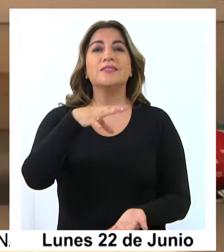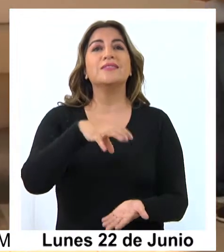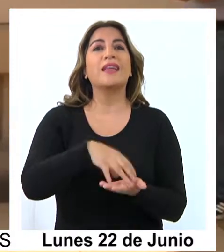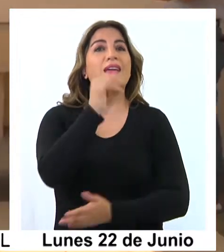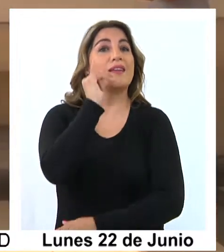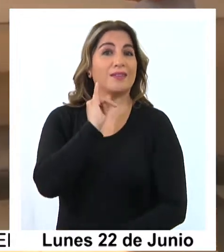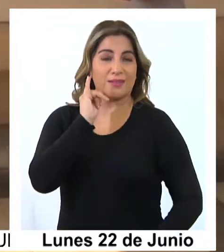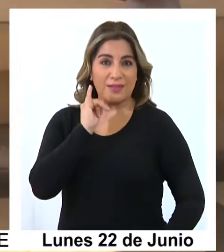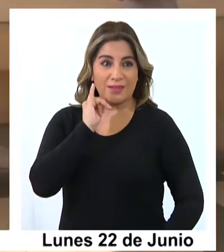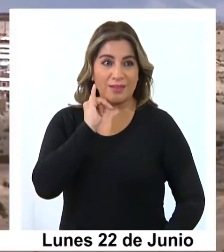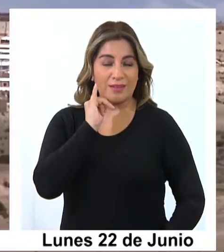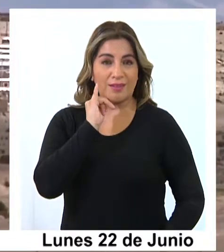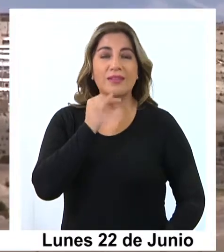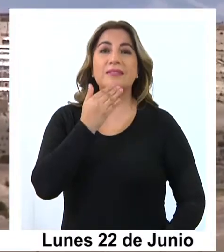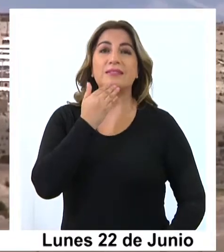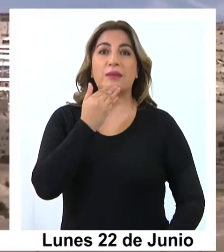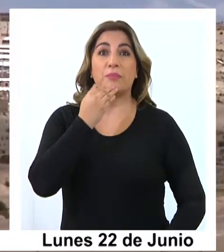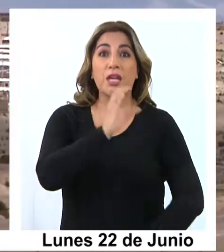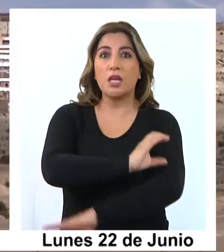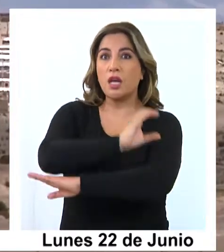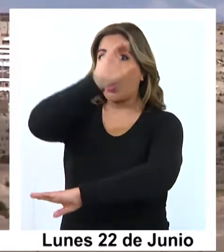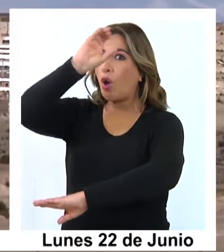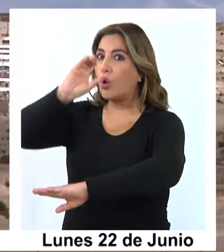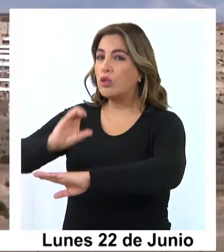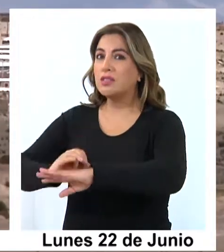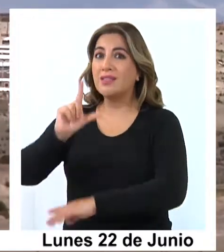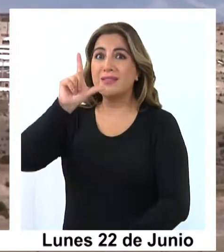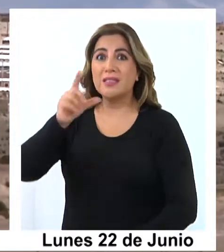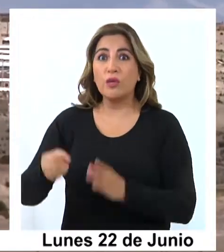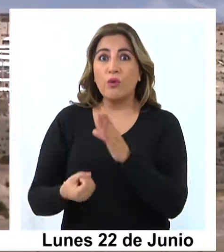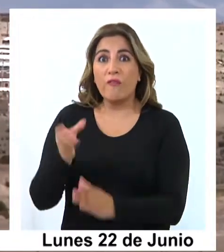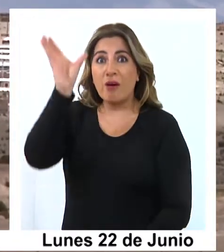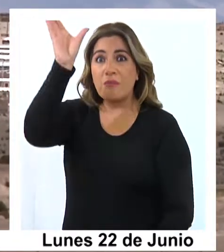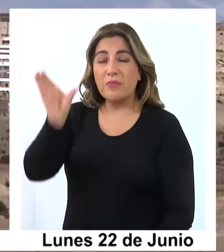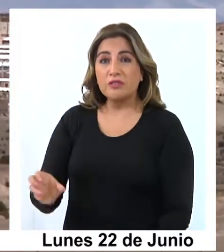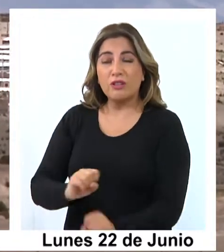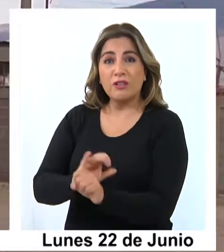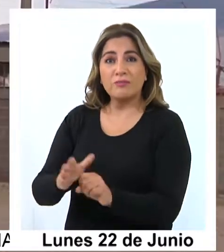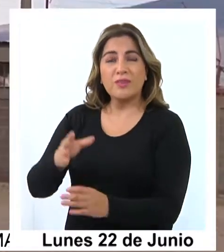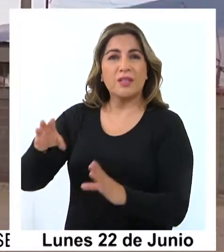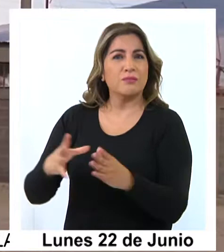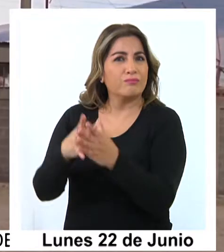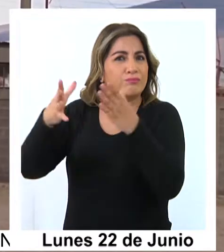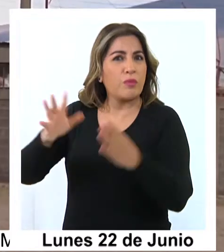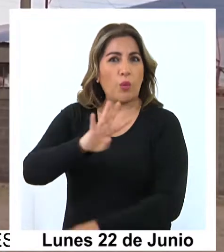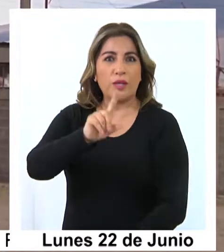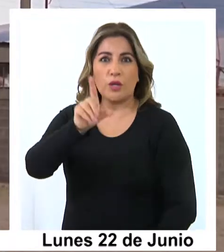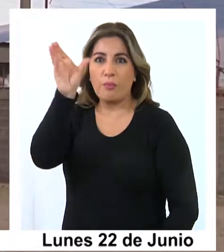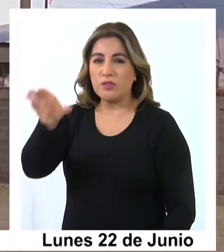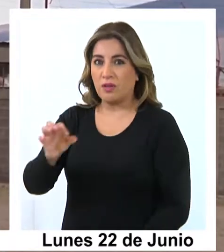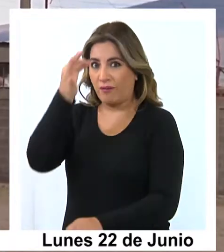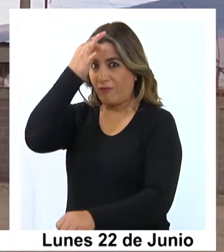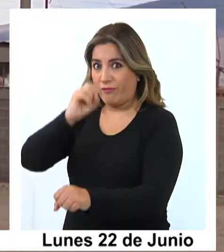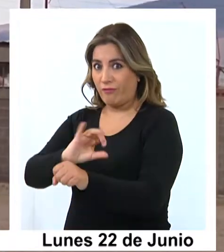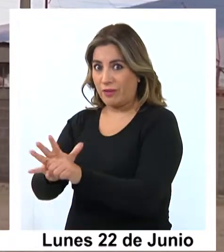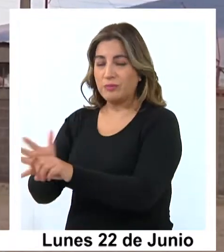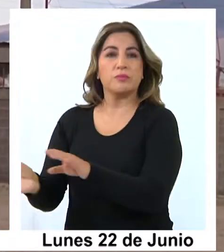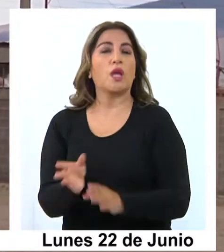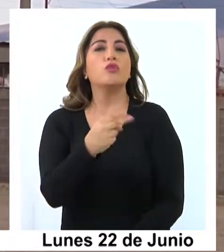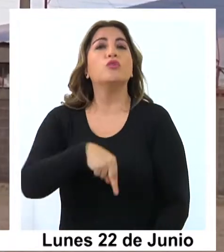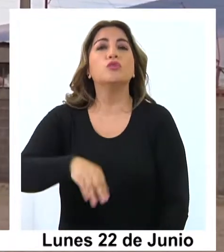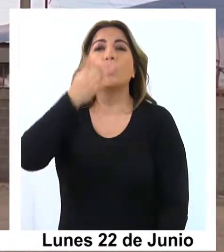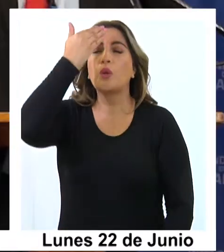provincia de Iquique, en la comuna de Colchane, con 7 nuevos casos, la cifra ya llega a 41 contagiados. Nos